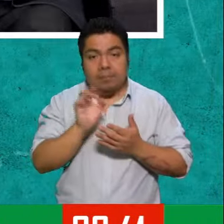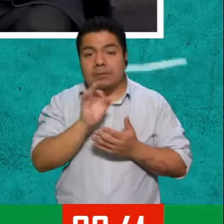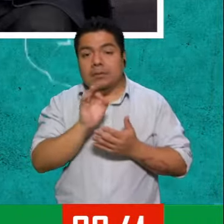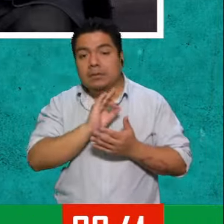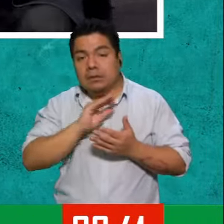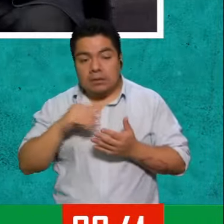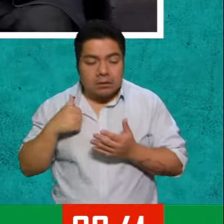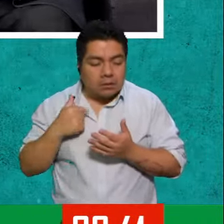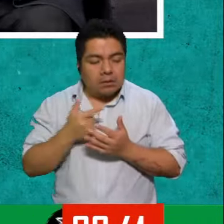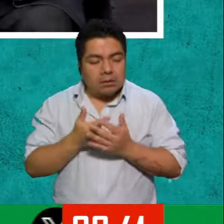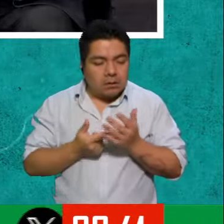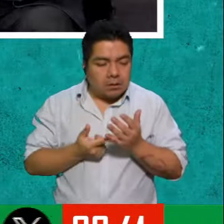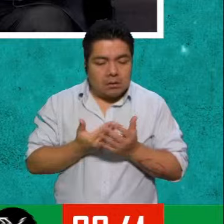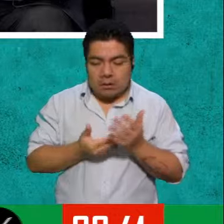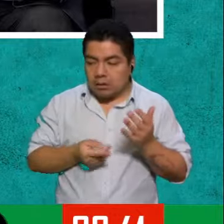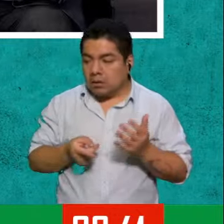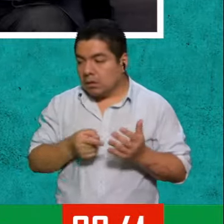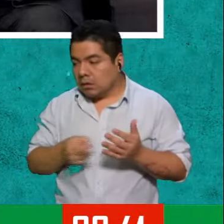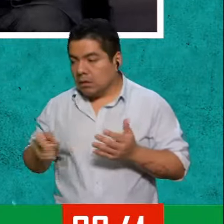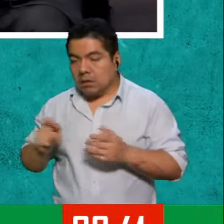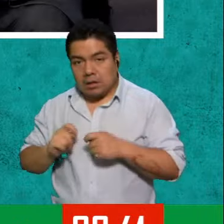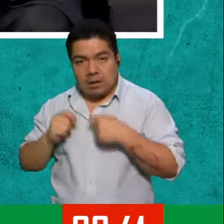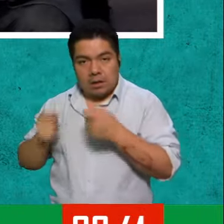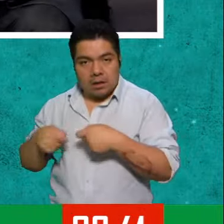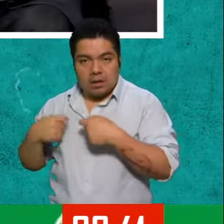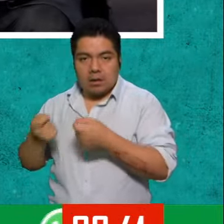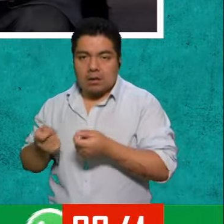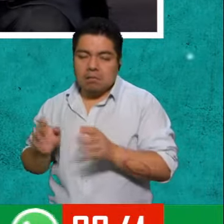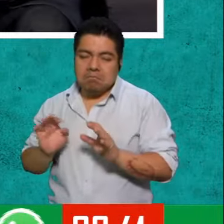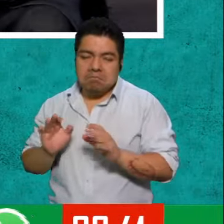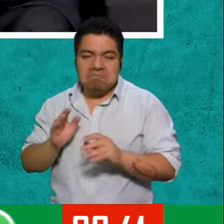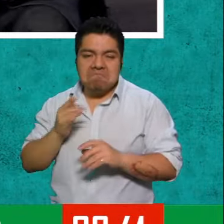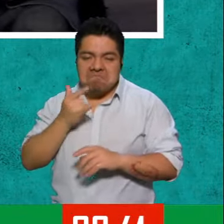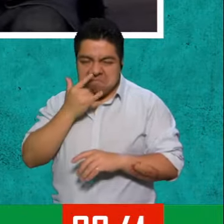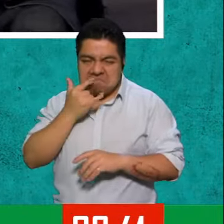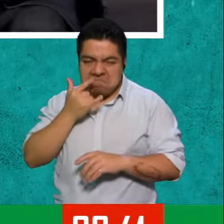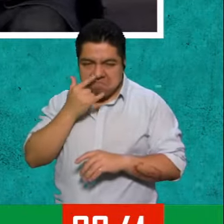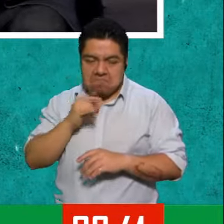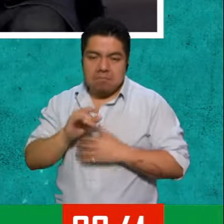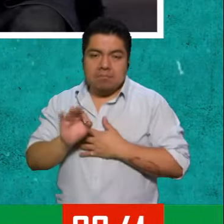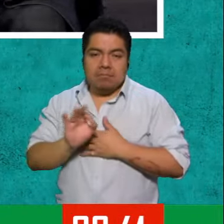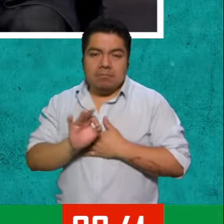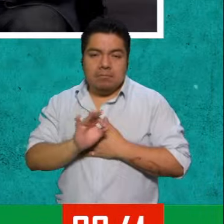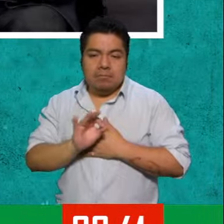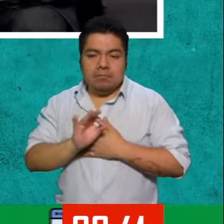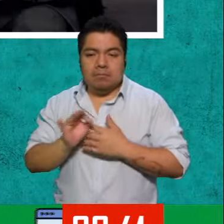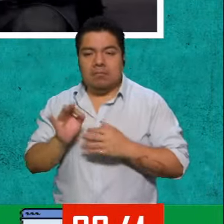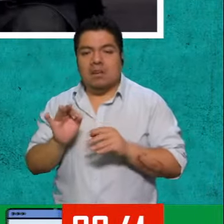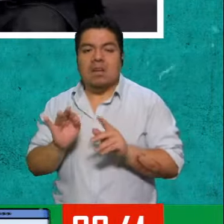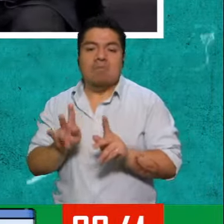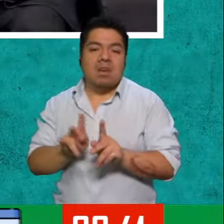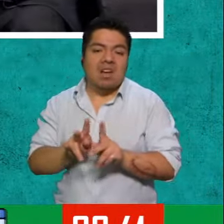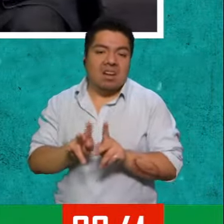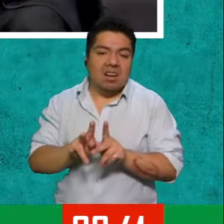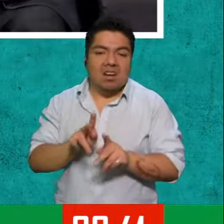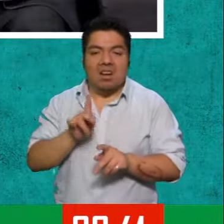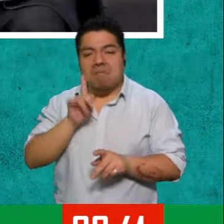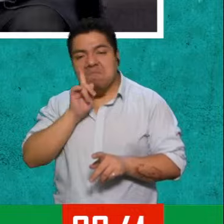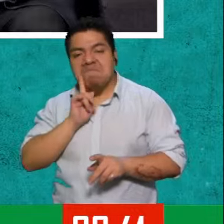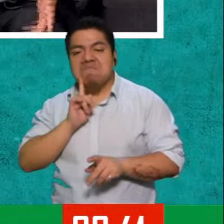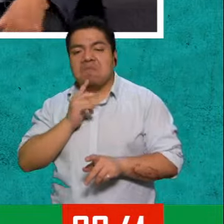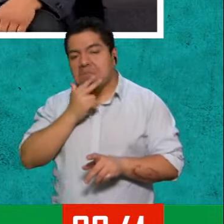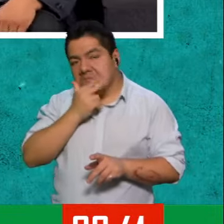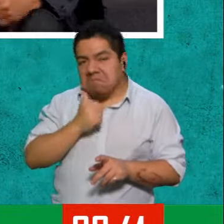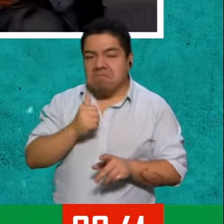existir algo se le otorga a los designados, que es muy raro que esto pase, que sea que a lo mejor puso al primo, a la prima o no sé,